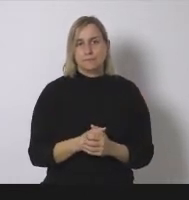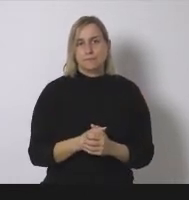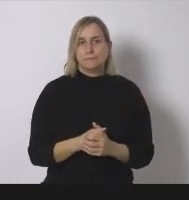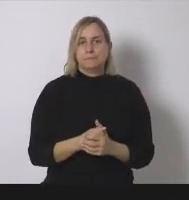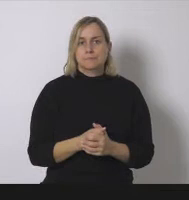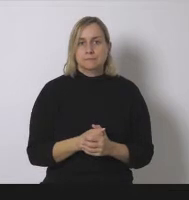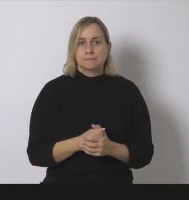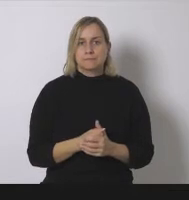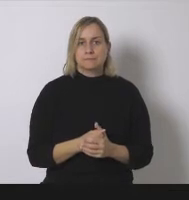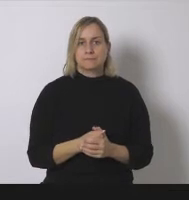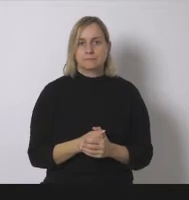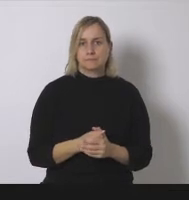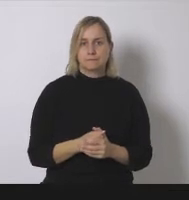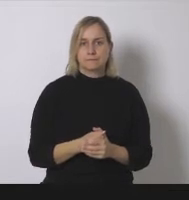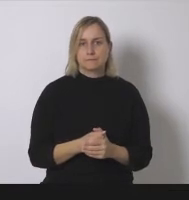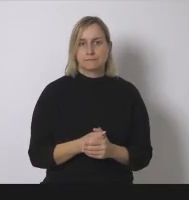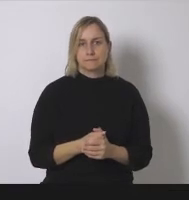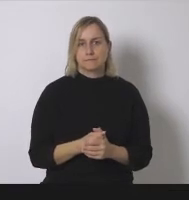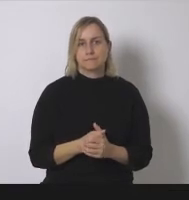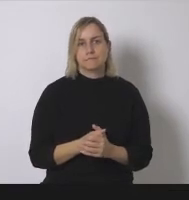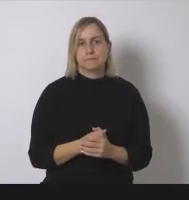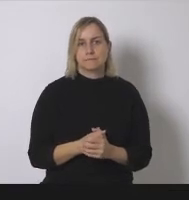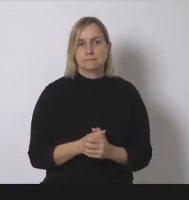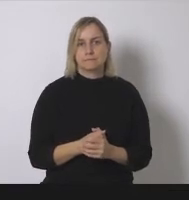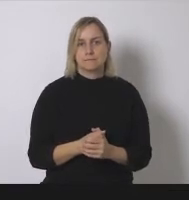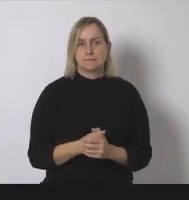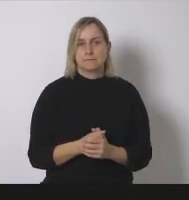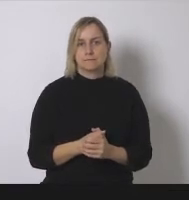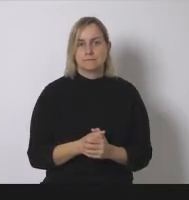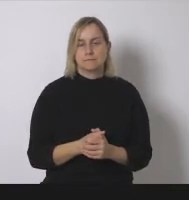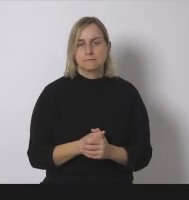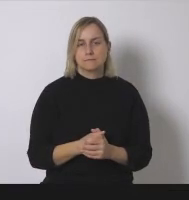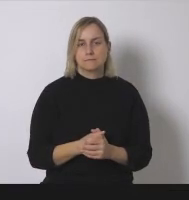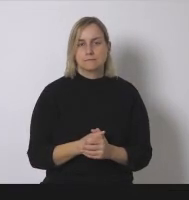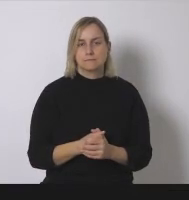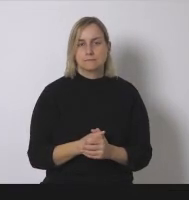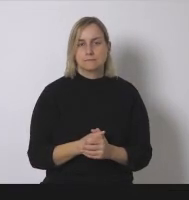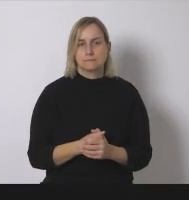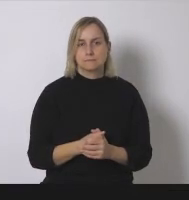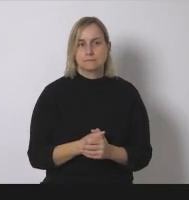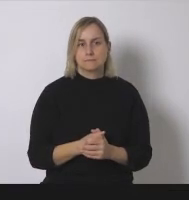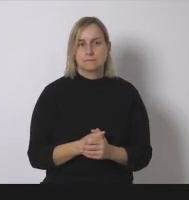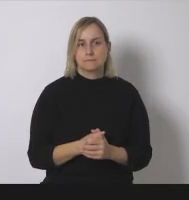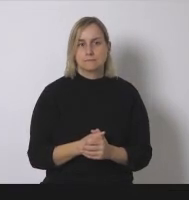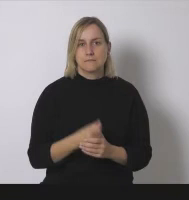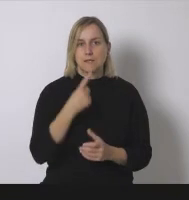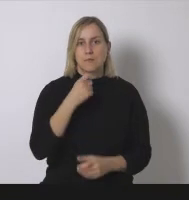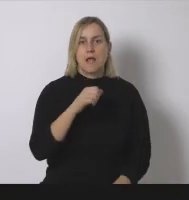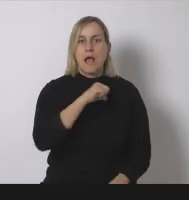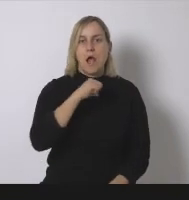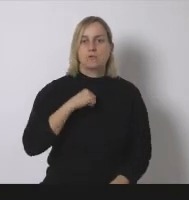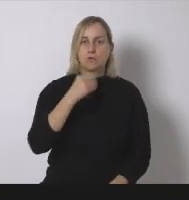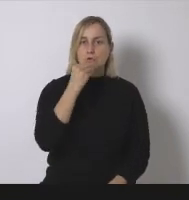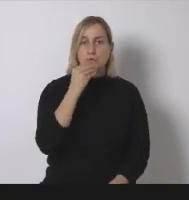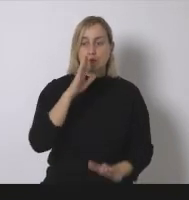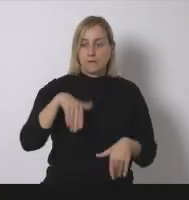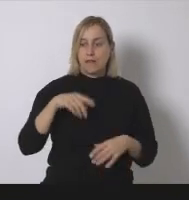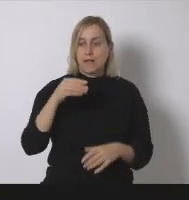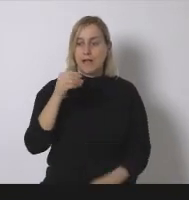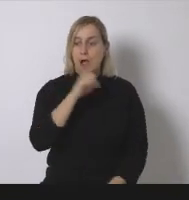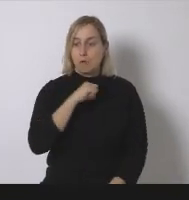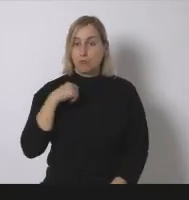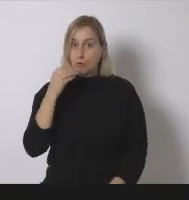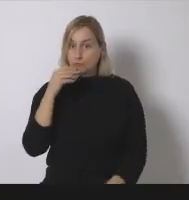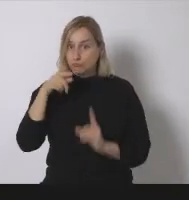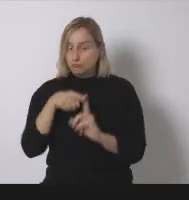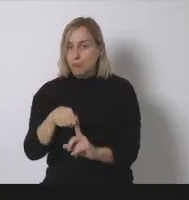y luego viene la gran pregunta ¿qué pasa con el autoconsumo? porque el autoconsumo ahí sí que Cataluña de hecho puede puede puede presumir de